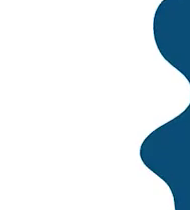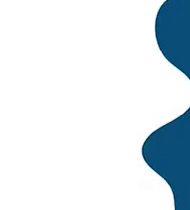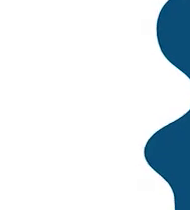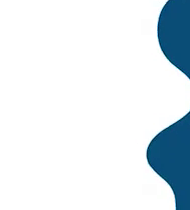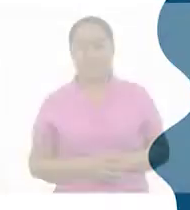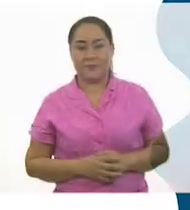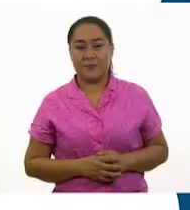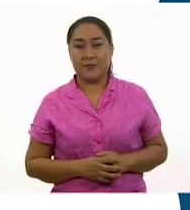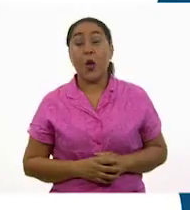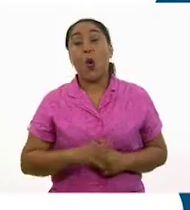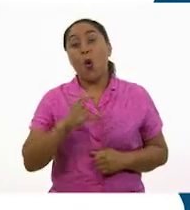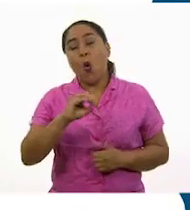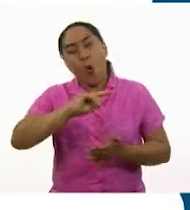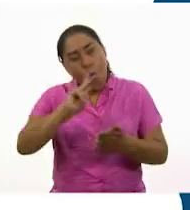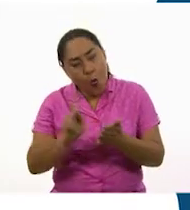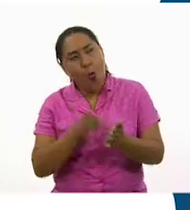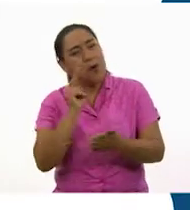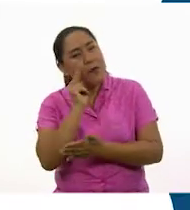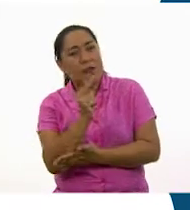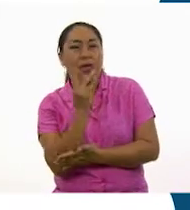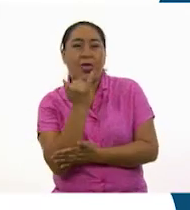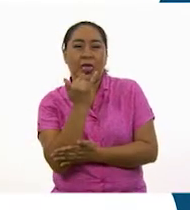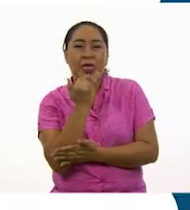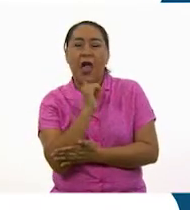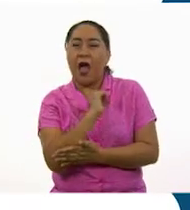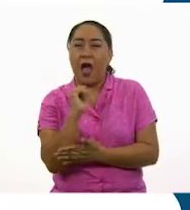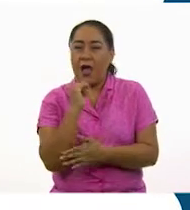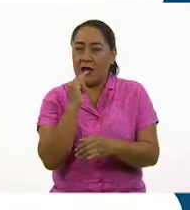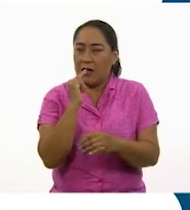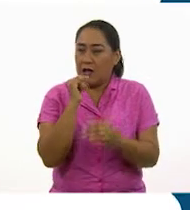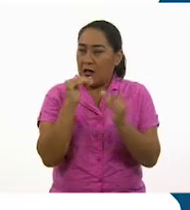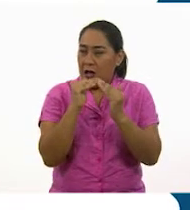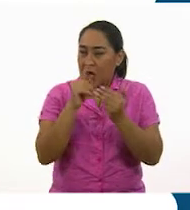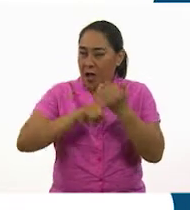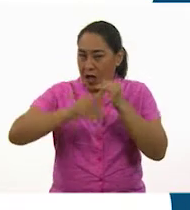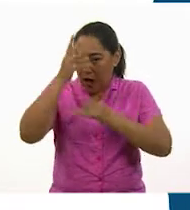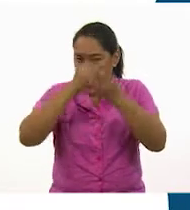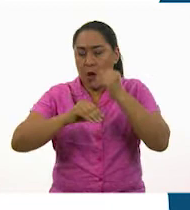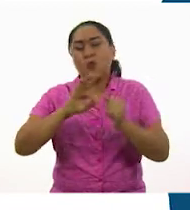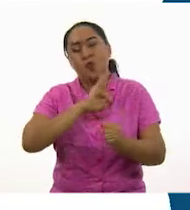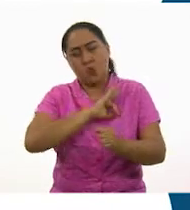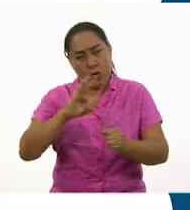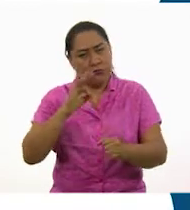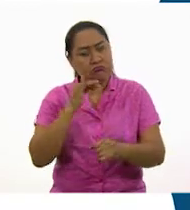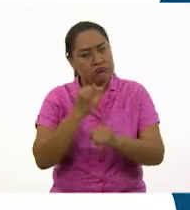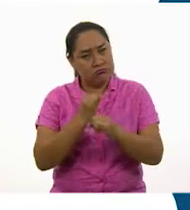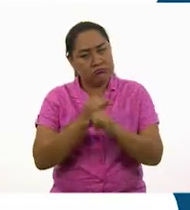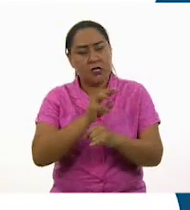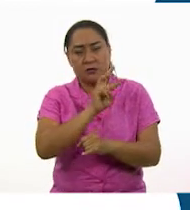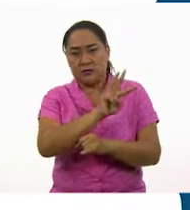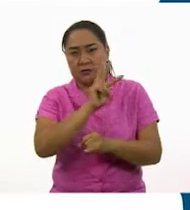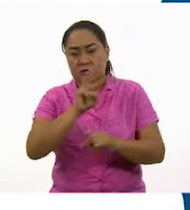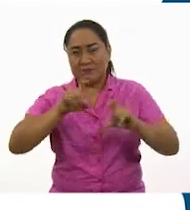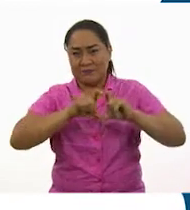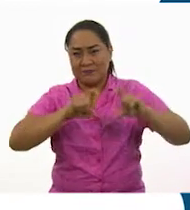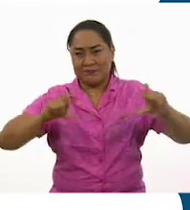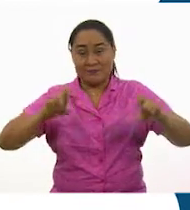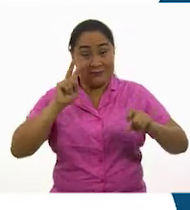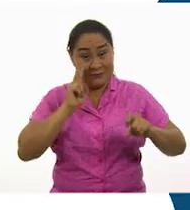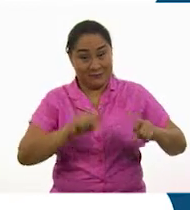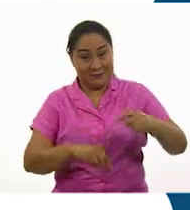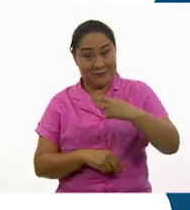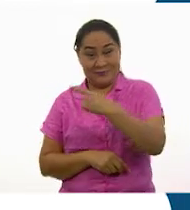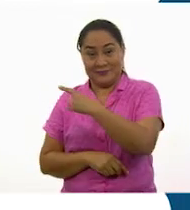Si quieres volver a ver los programas de Aprende en Casa, los puedes encontrar en la siguiente liga. aprendeencasa.cep.gov